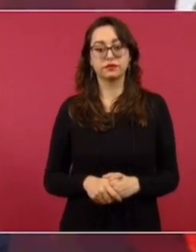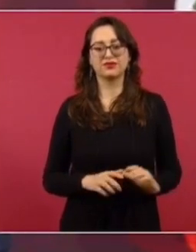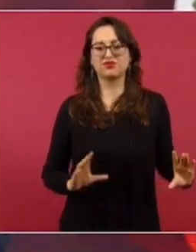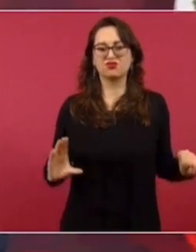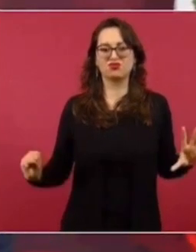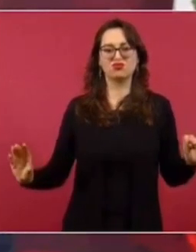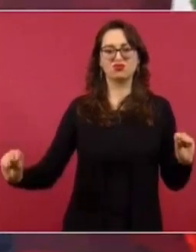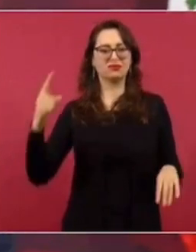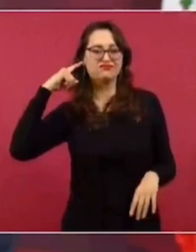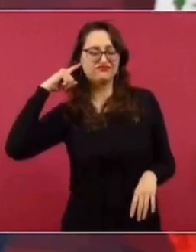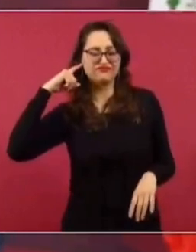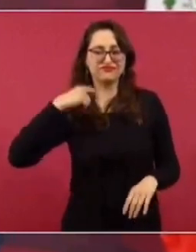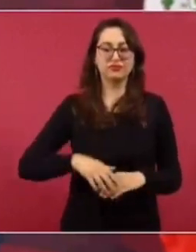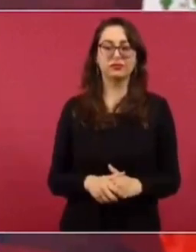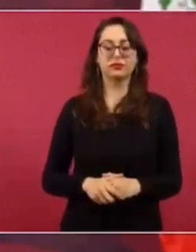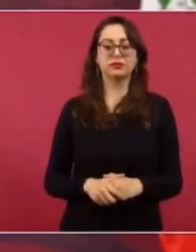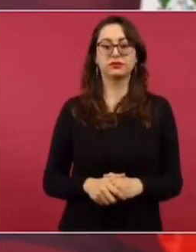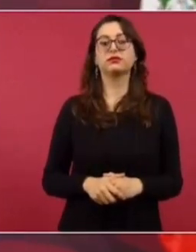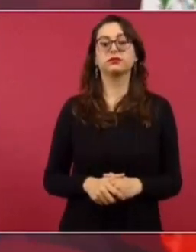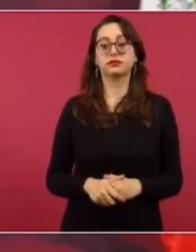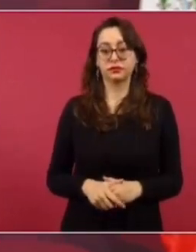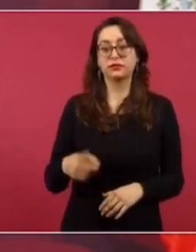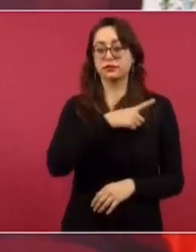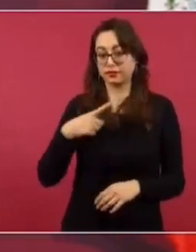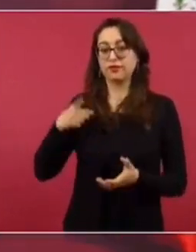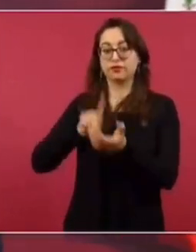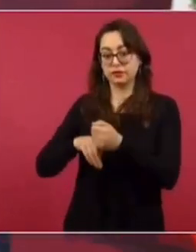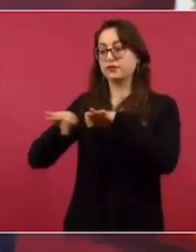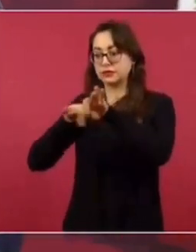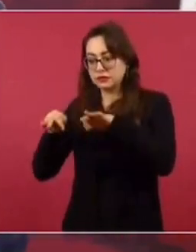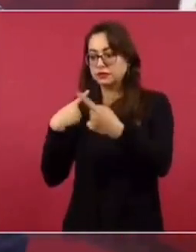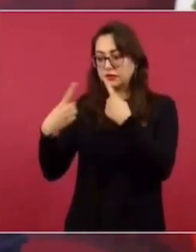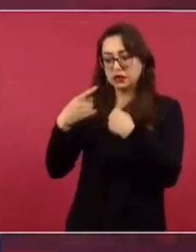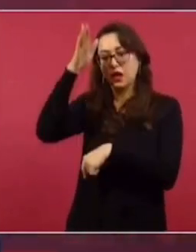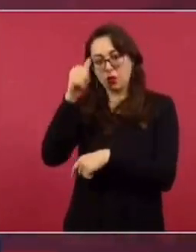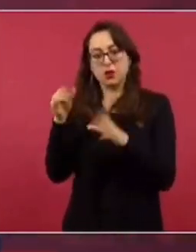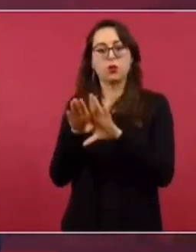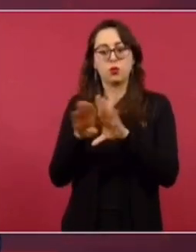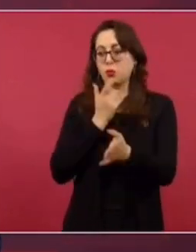Nada más que se llegue al acuerdo con los trabajadores, liquidación.